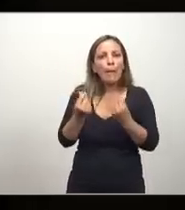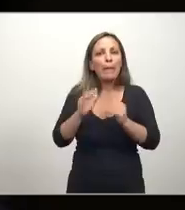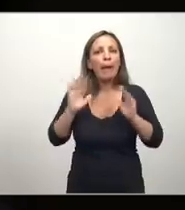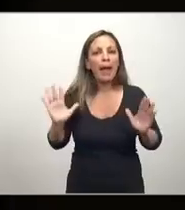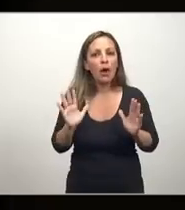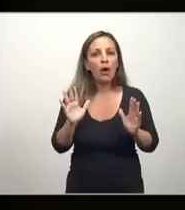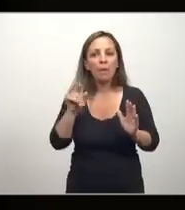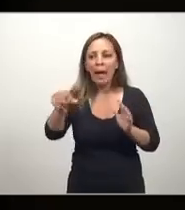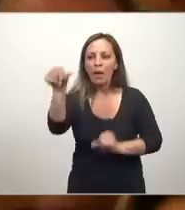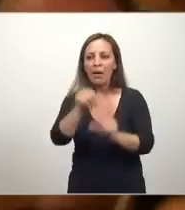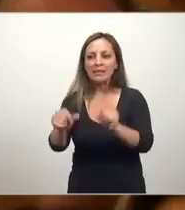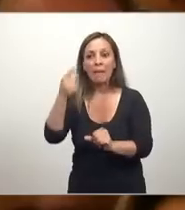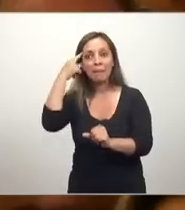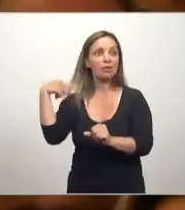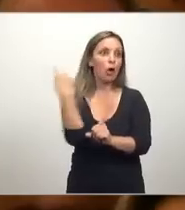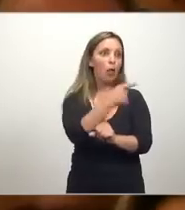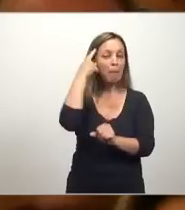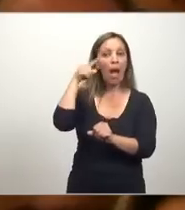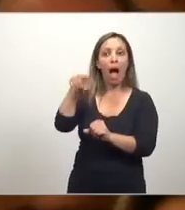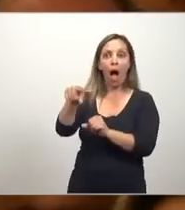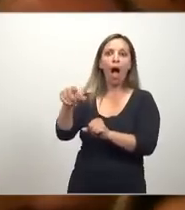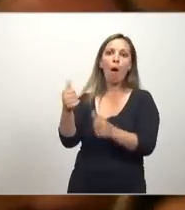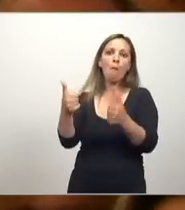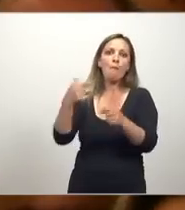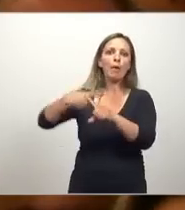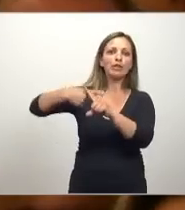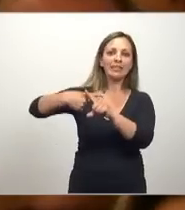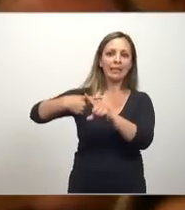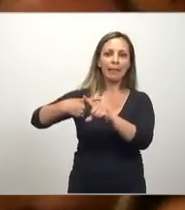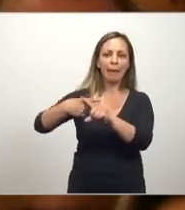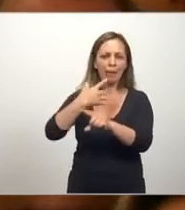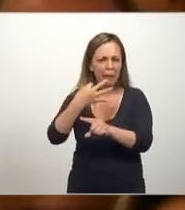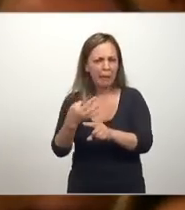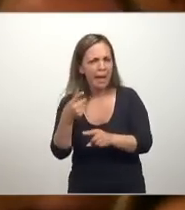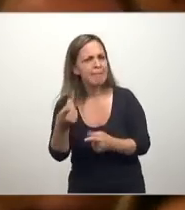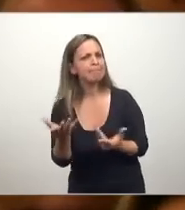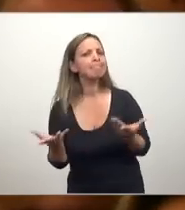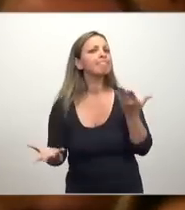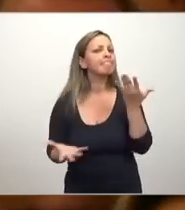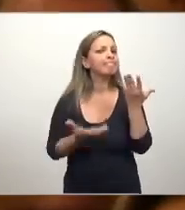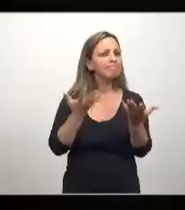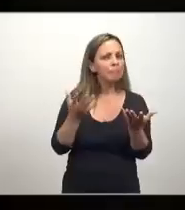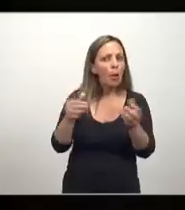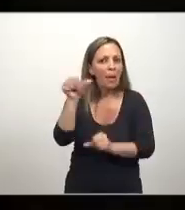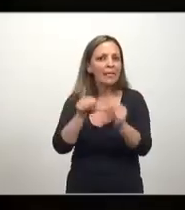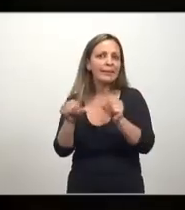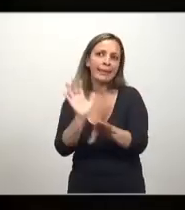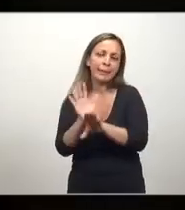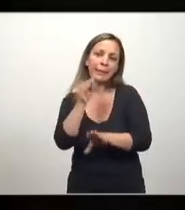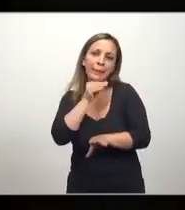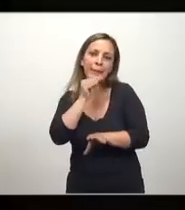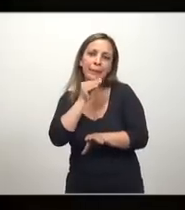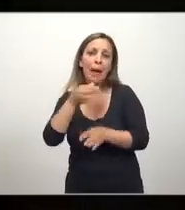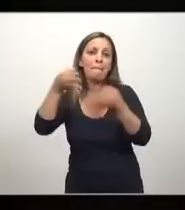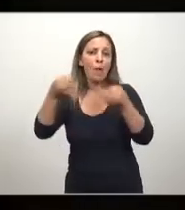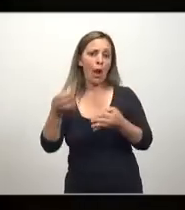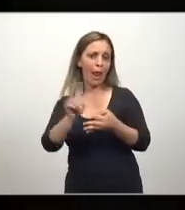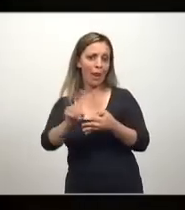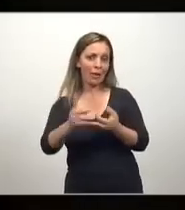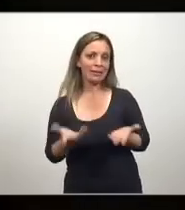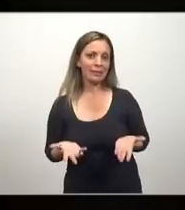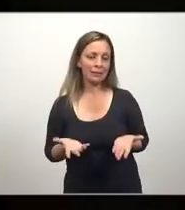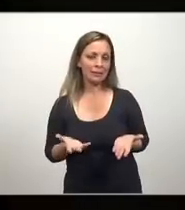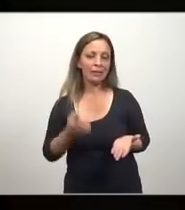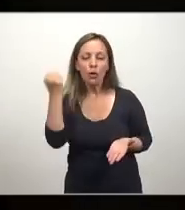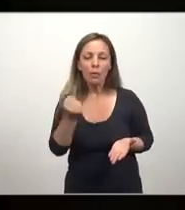una ciencia que se cree positiva, ajena a juicio de valor, y lo que en verdad cae es en ser una ciencia amoral, si es que es ciencia, es establecer que es